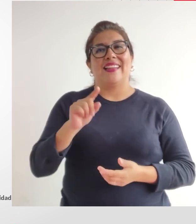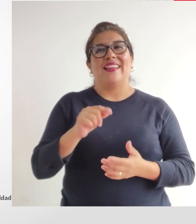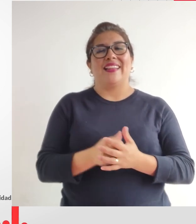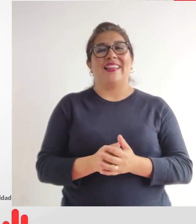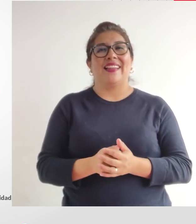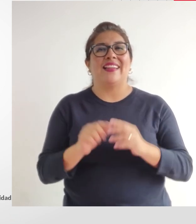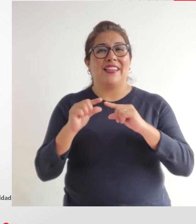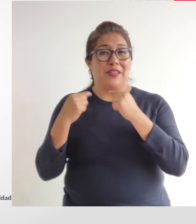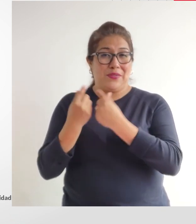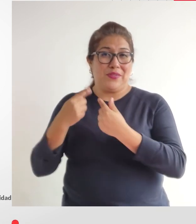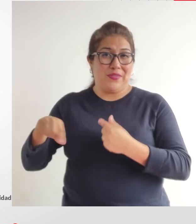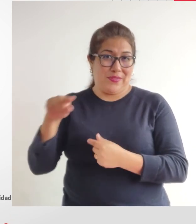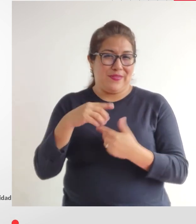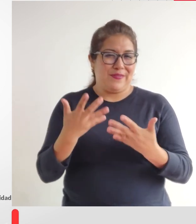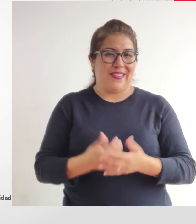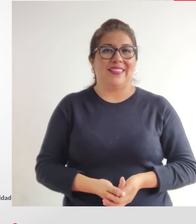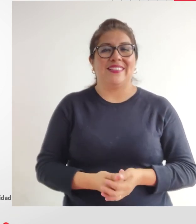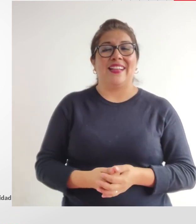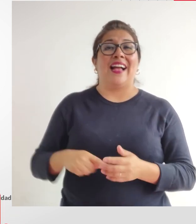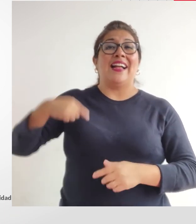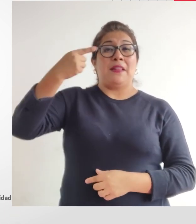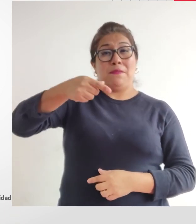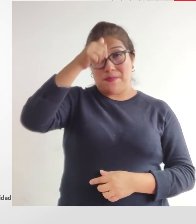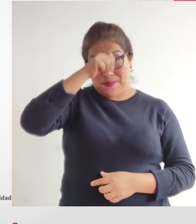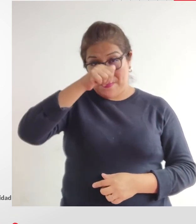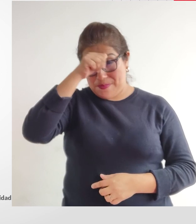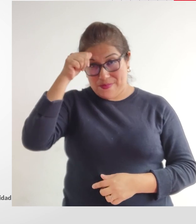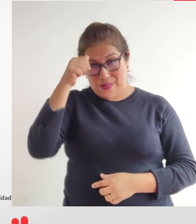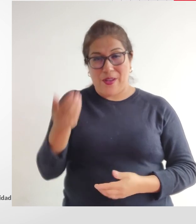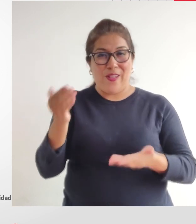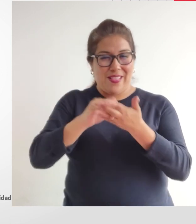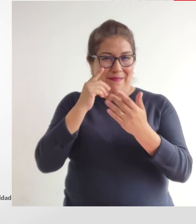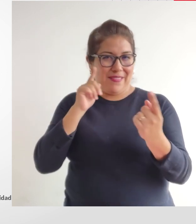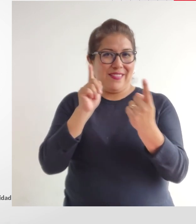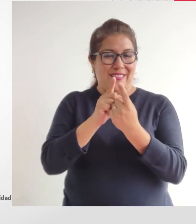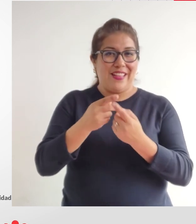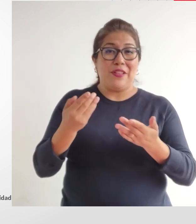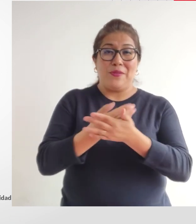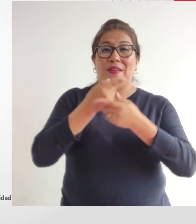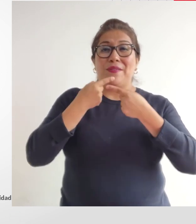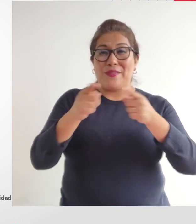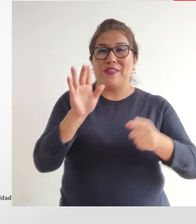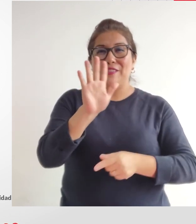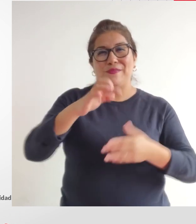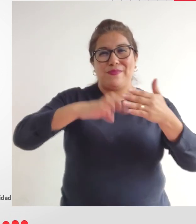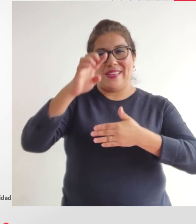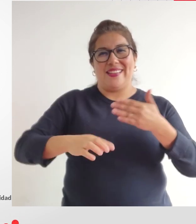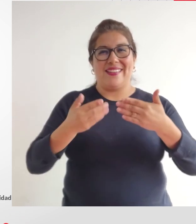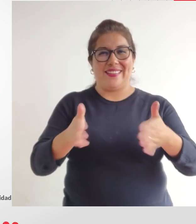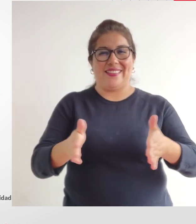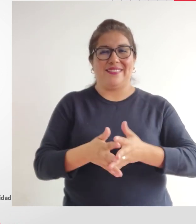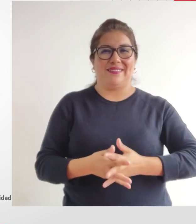cooperativa CERCINGO con nosotros será hasta el próximo domingo en una nueva edición de este su programa